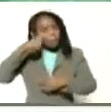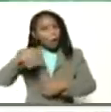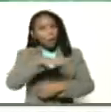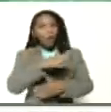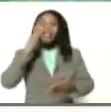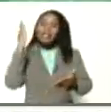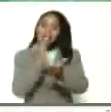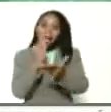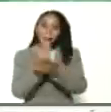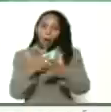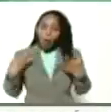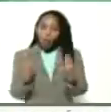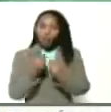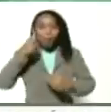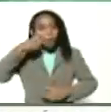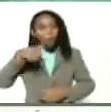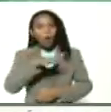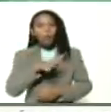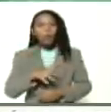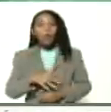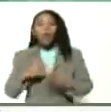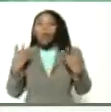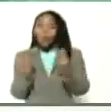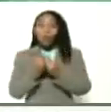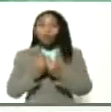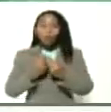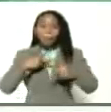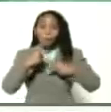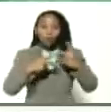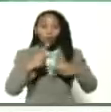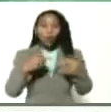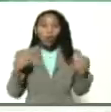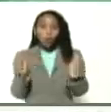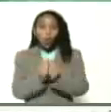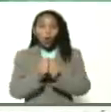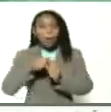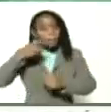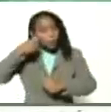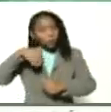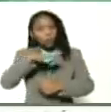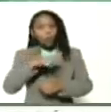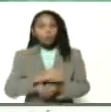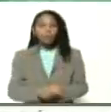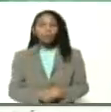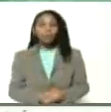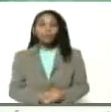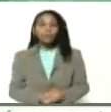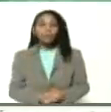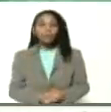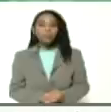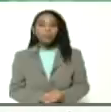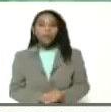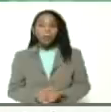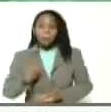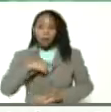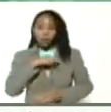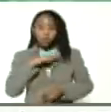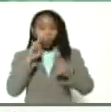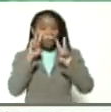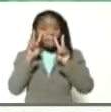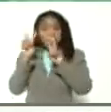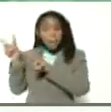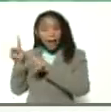siempre con el pueblo, junto al productor, con el productor, para los productores, para nosotros ver